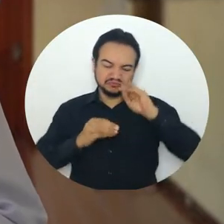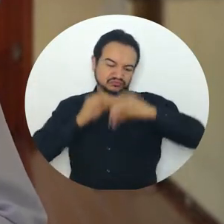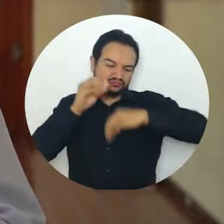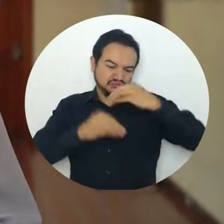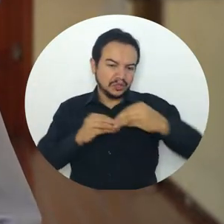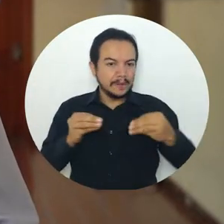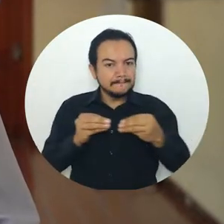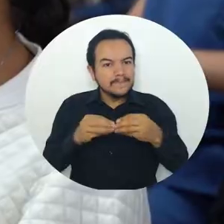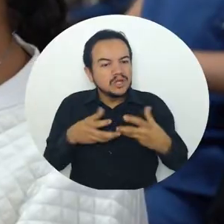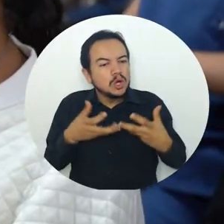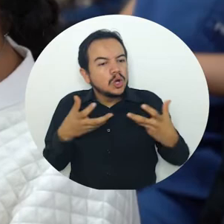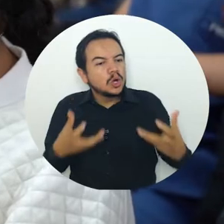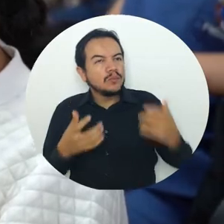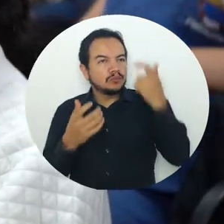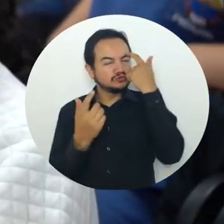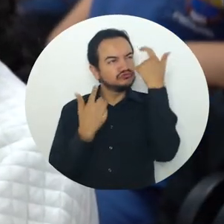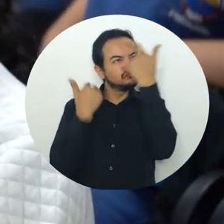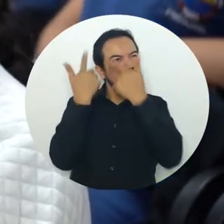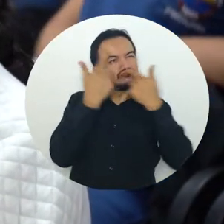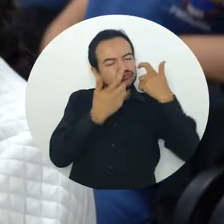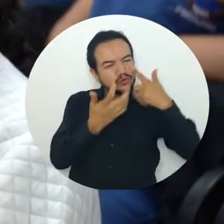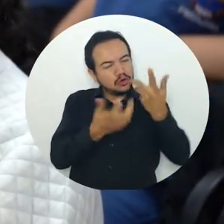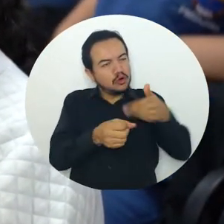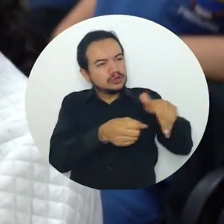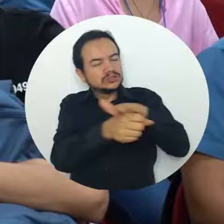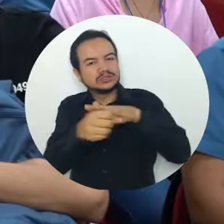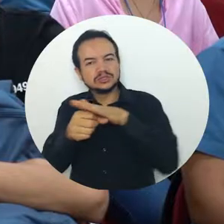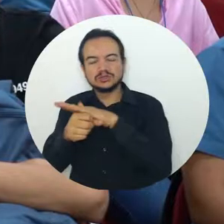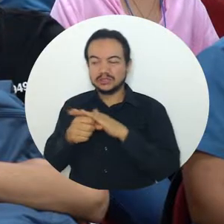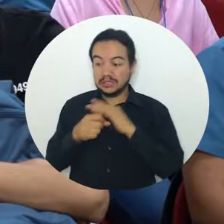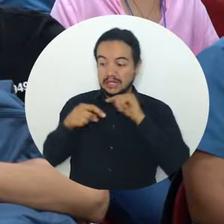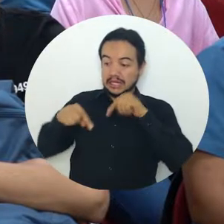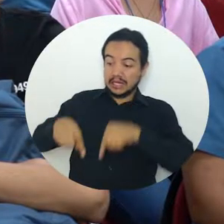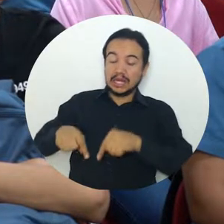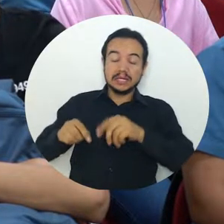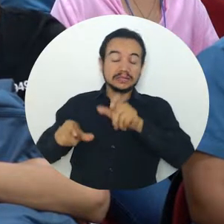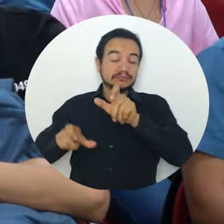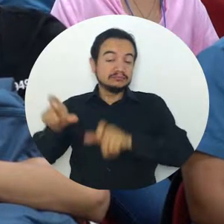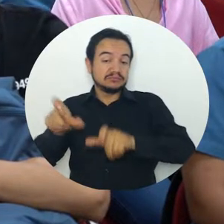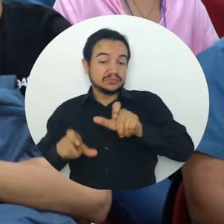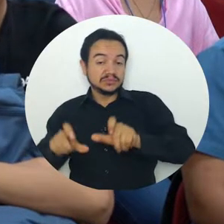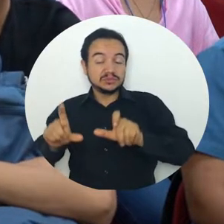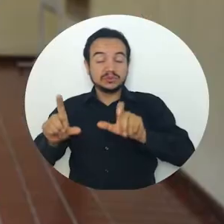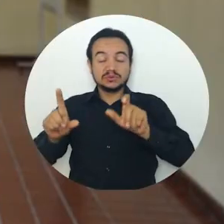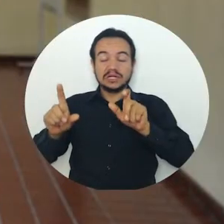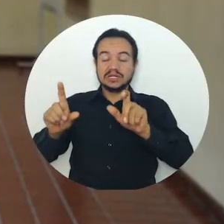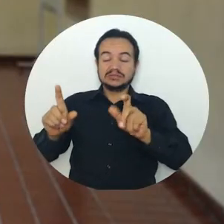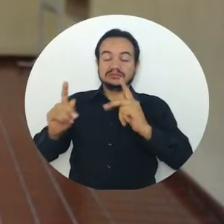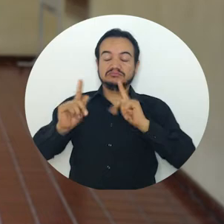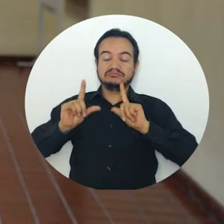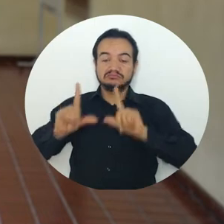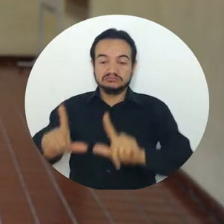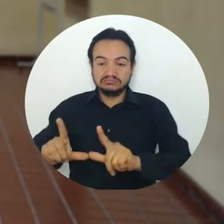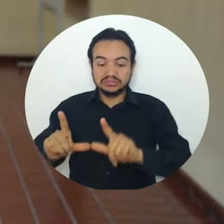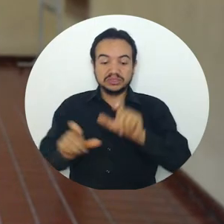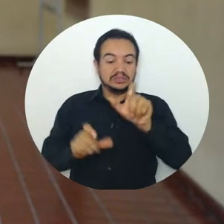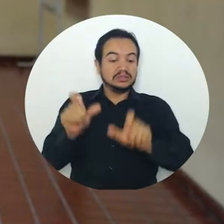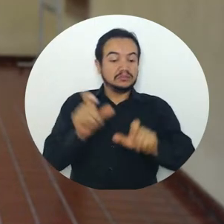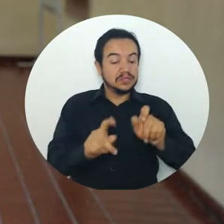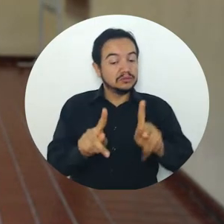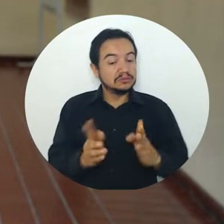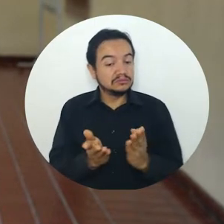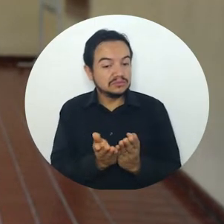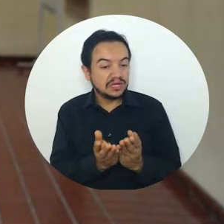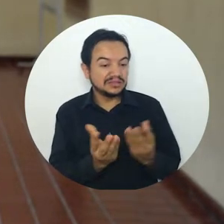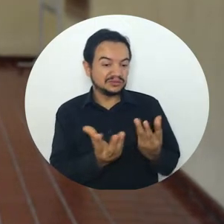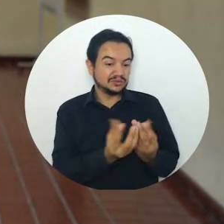pensamiento crítico que los estudiantes de la Universidad del Magdalena, los egresados y nuestros profesores elaboran en el marco